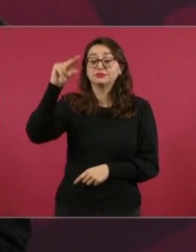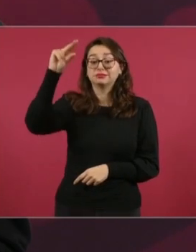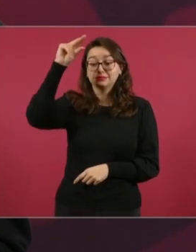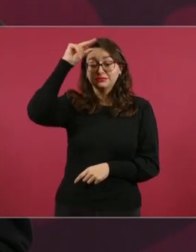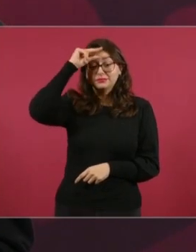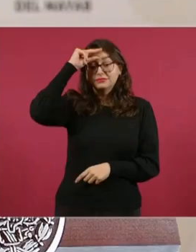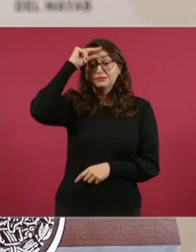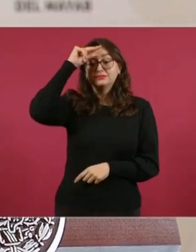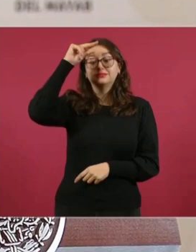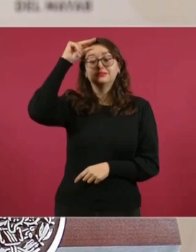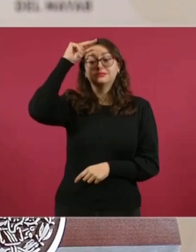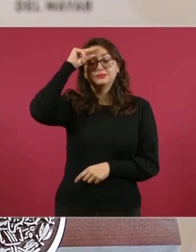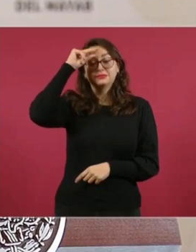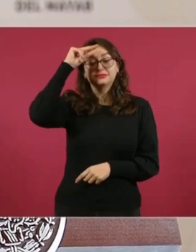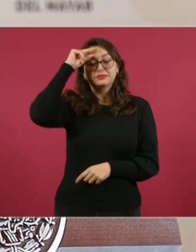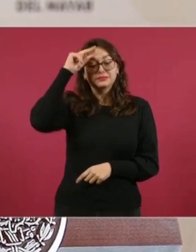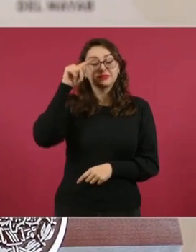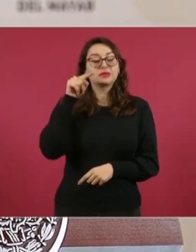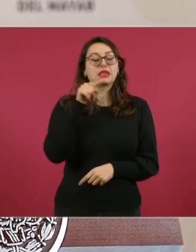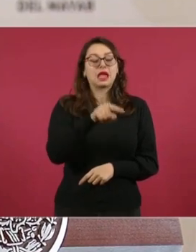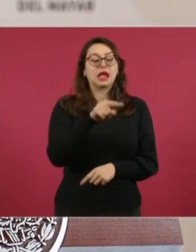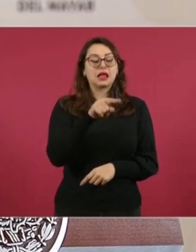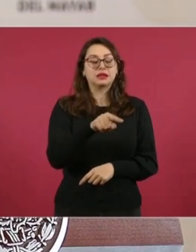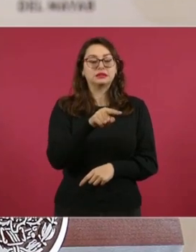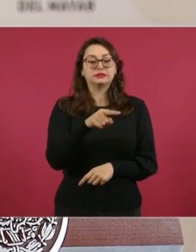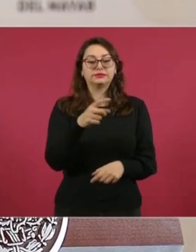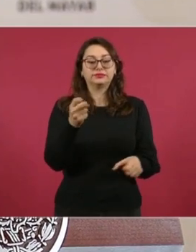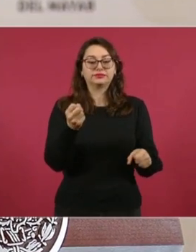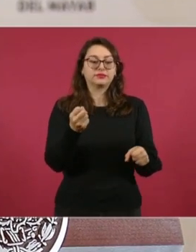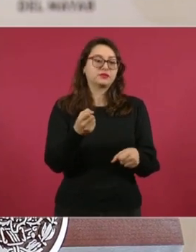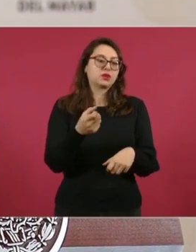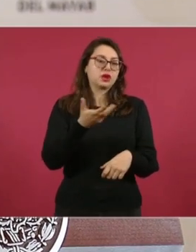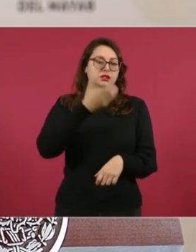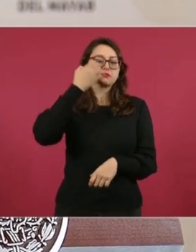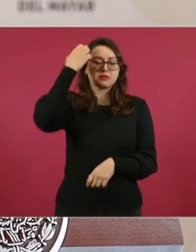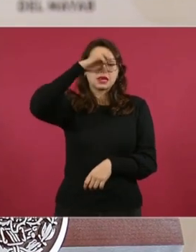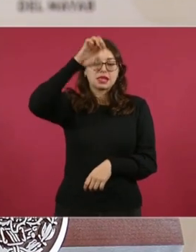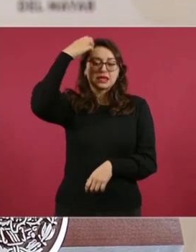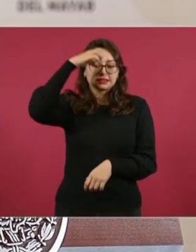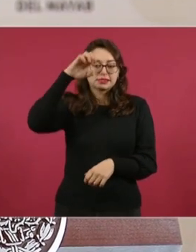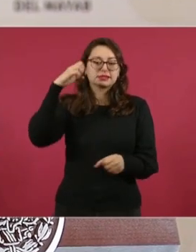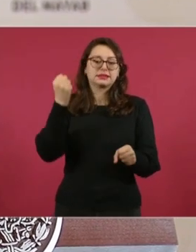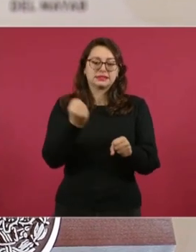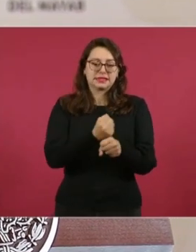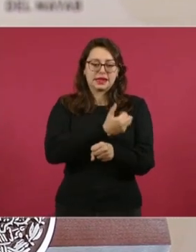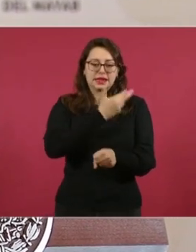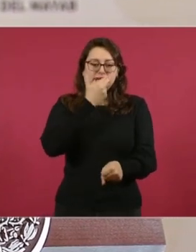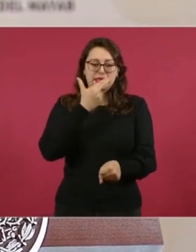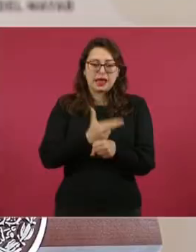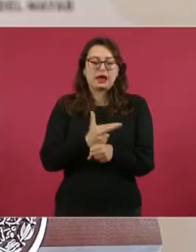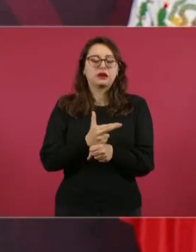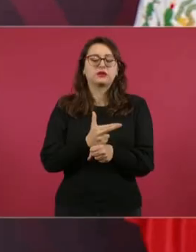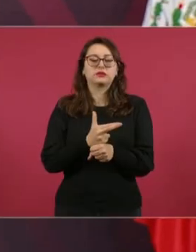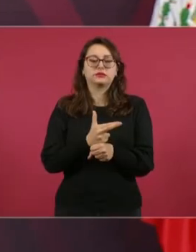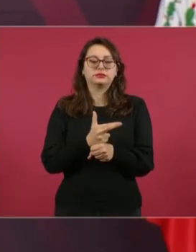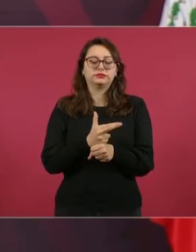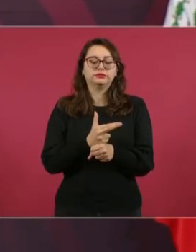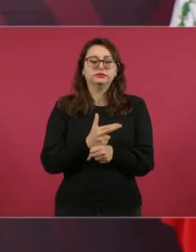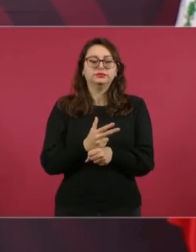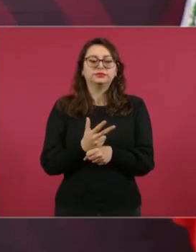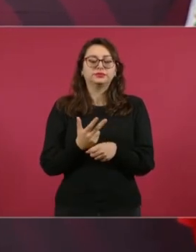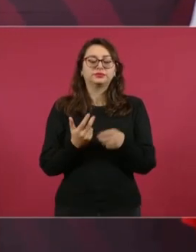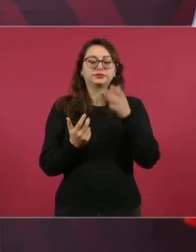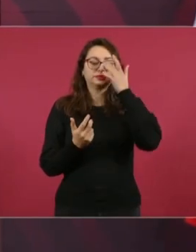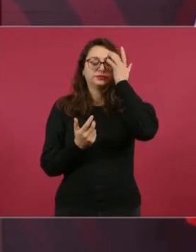había estado de secretario de Recursos Hidráulicos del gobierno